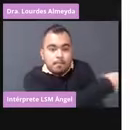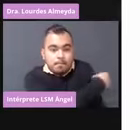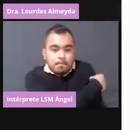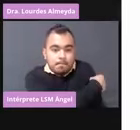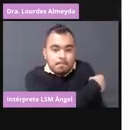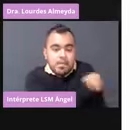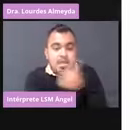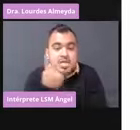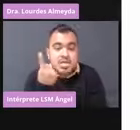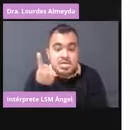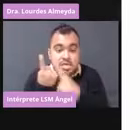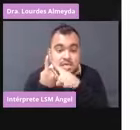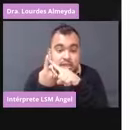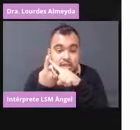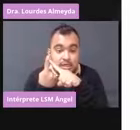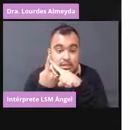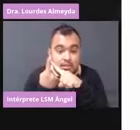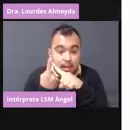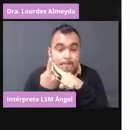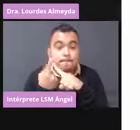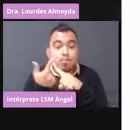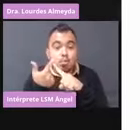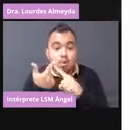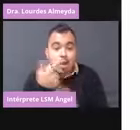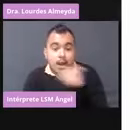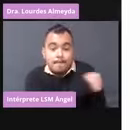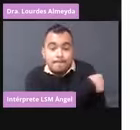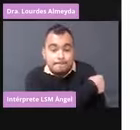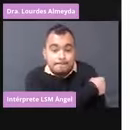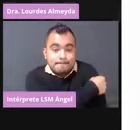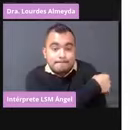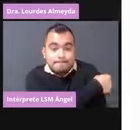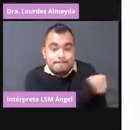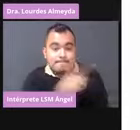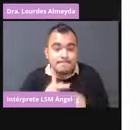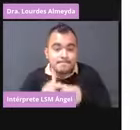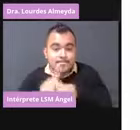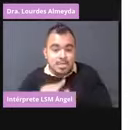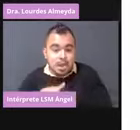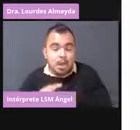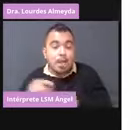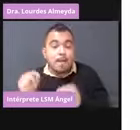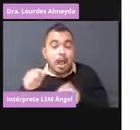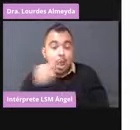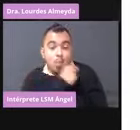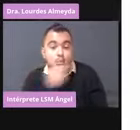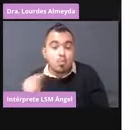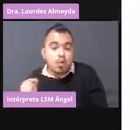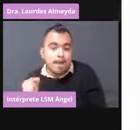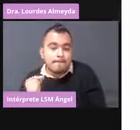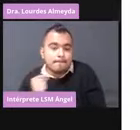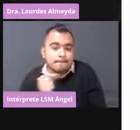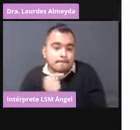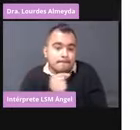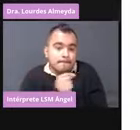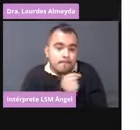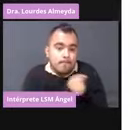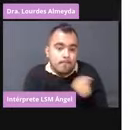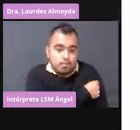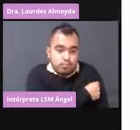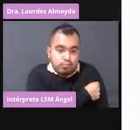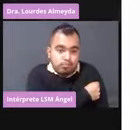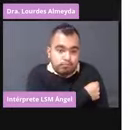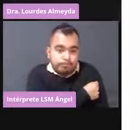índice y pulgar, se estira la piel, se introduce la vacuna, se pone la